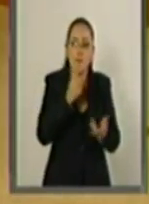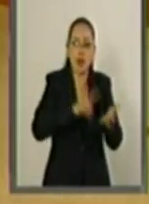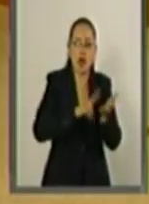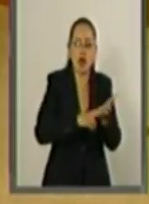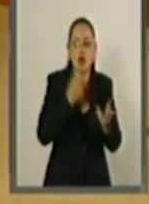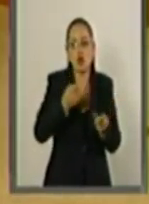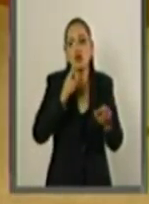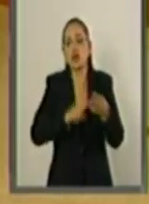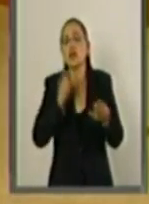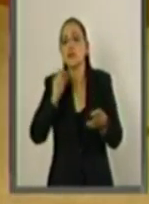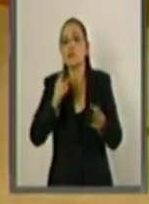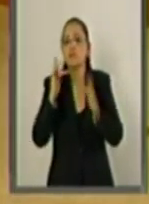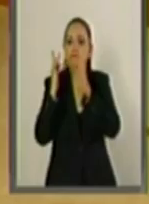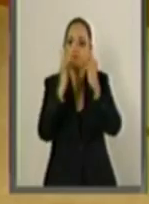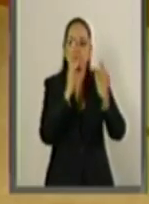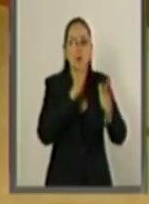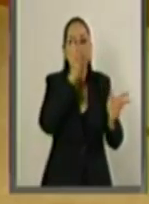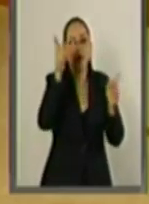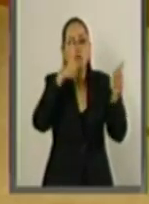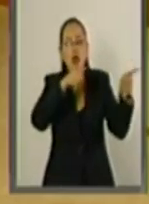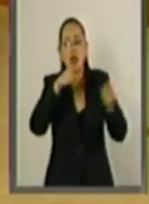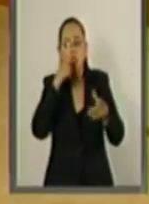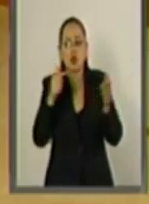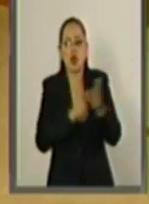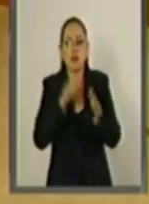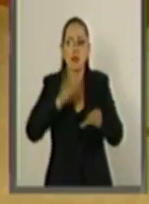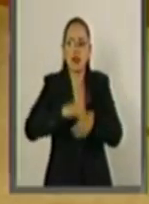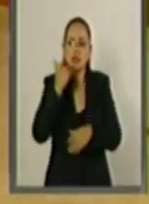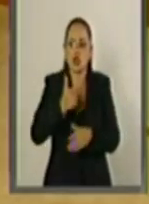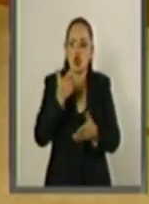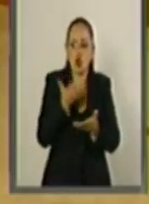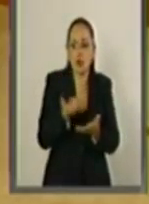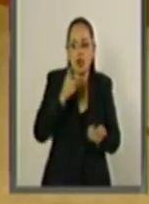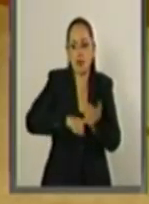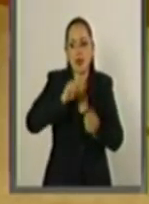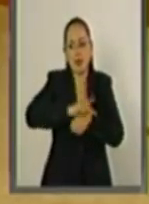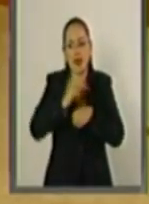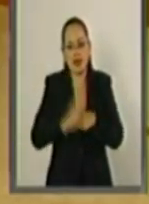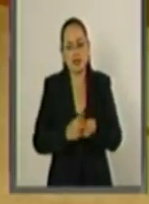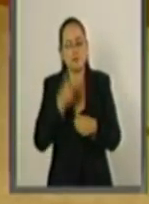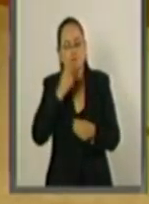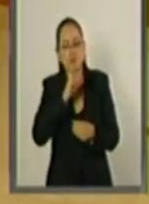conectividad y el fortalecimiento de la economía nacional. Es cuanto. Muchas gracias.